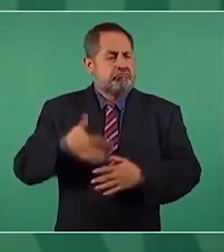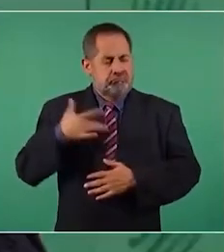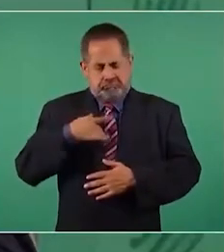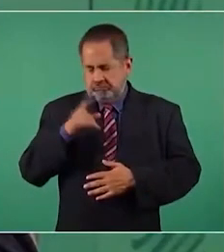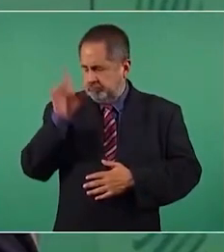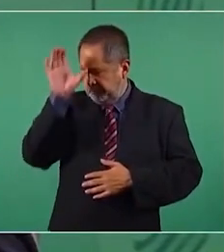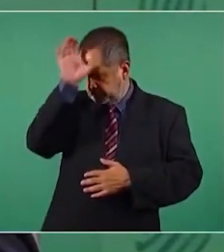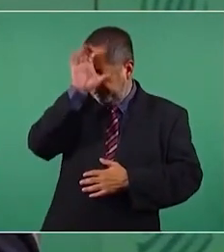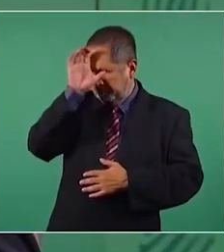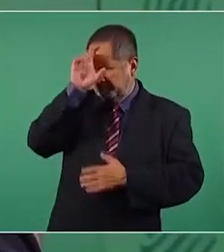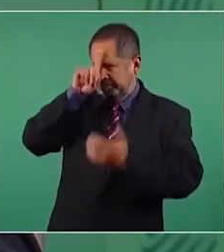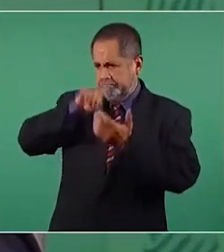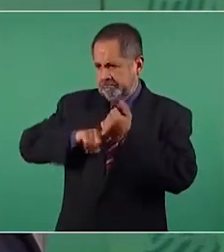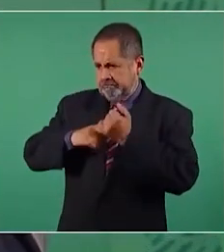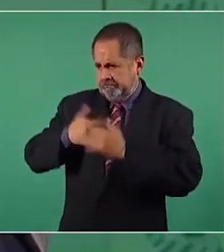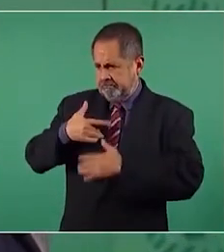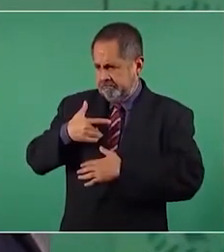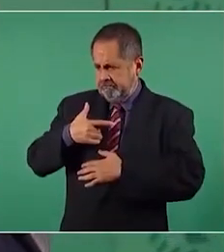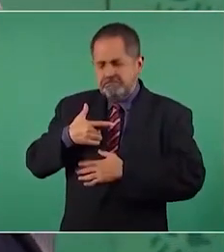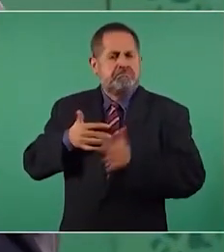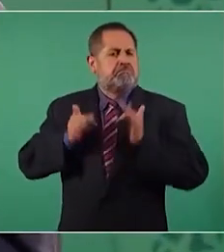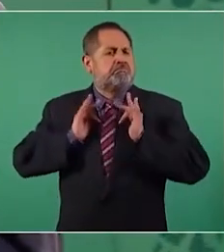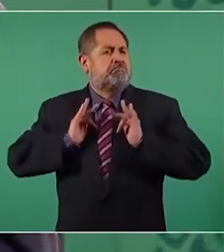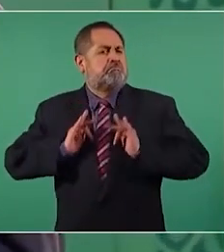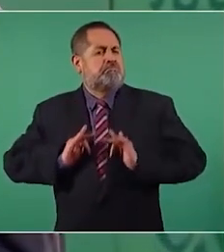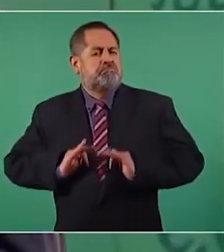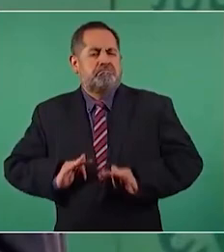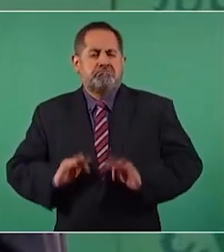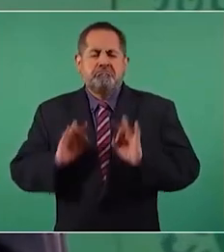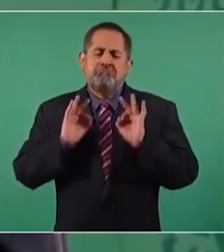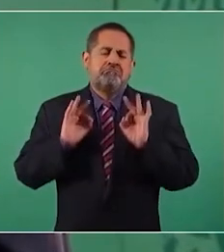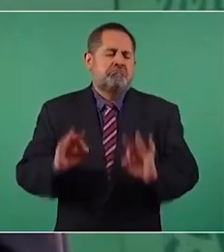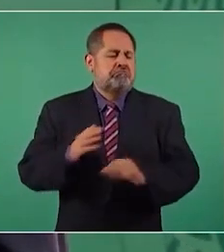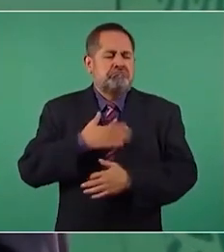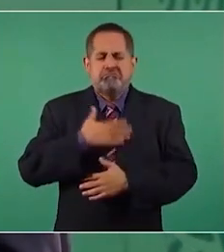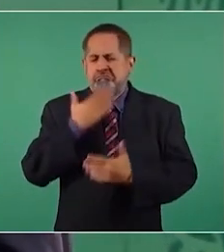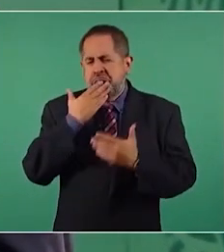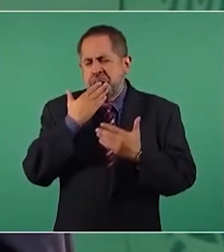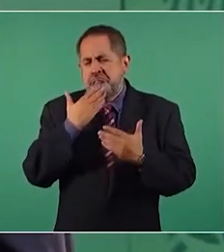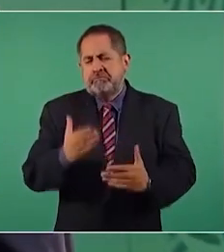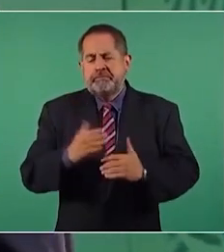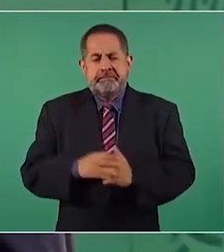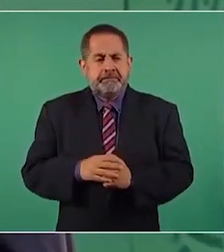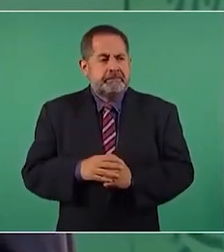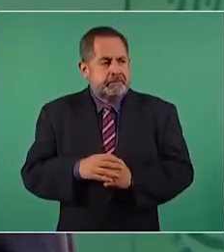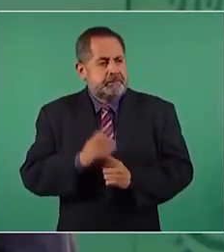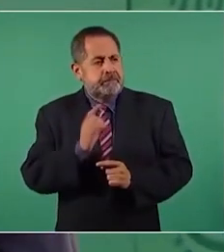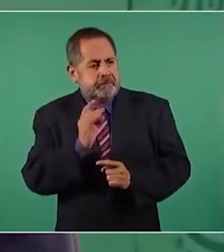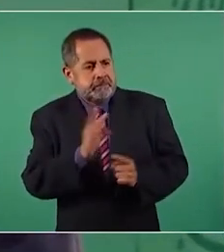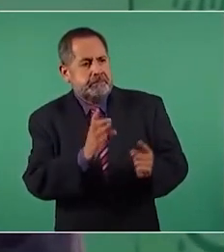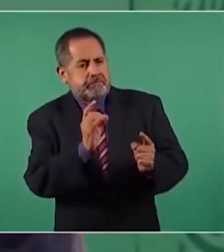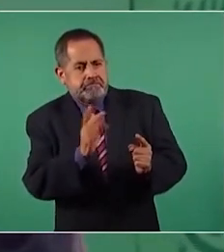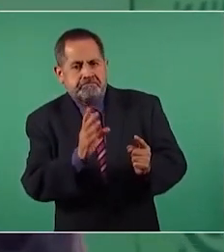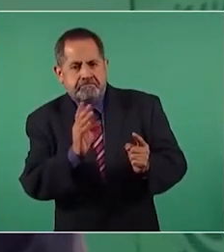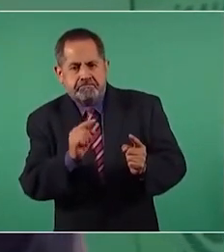conciencia porque ya hay cosas que son